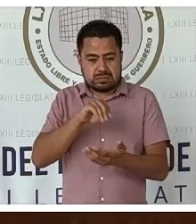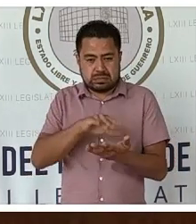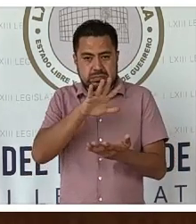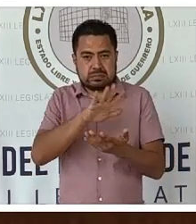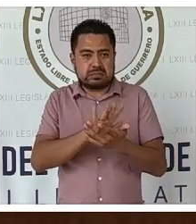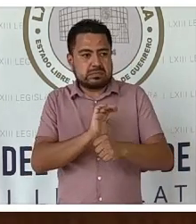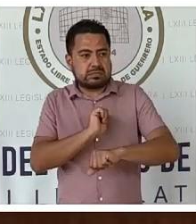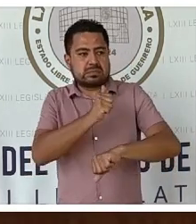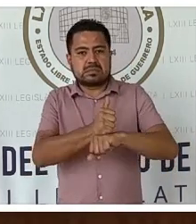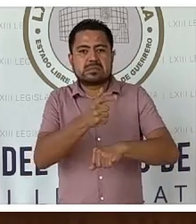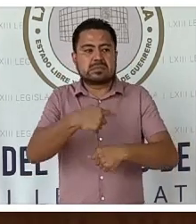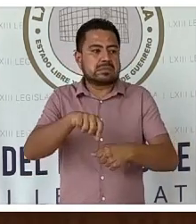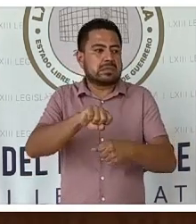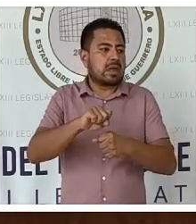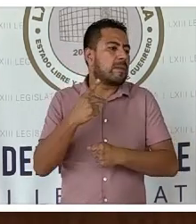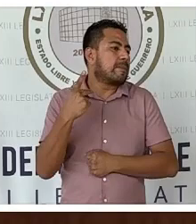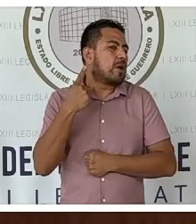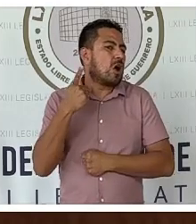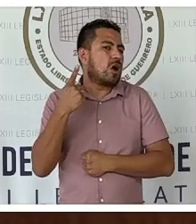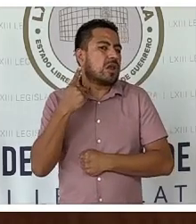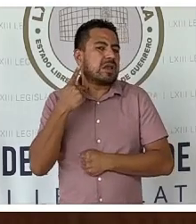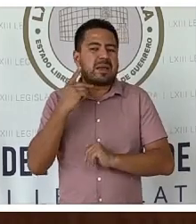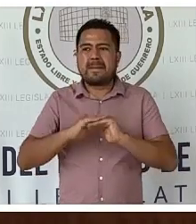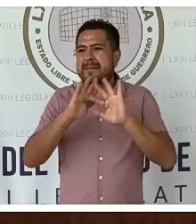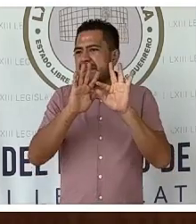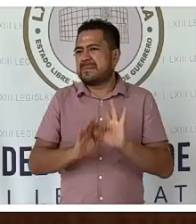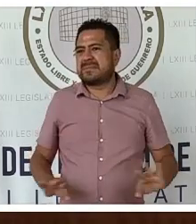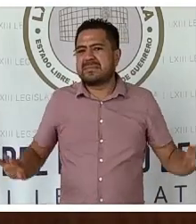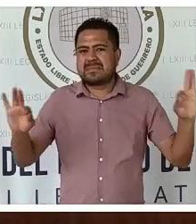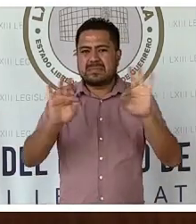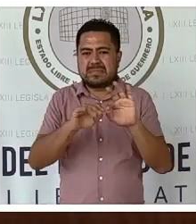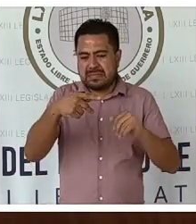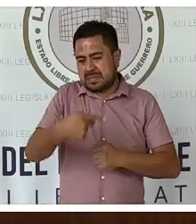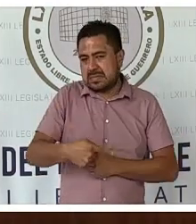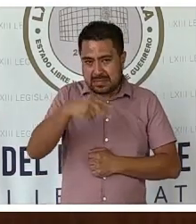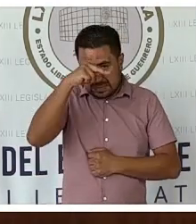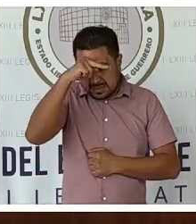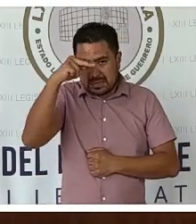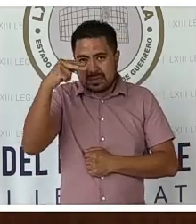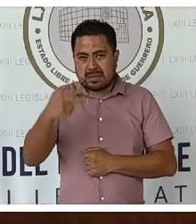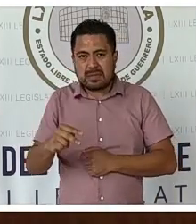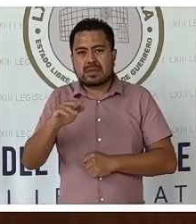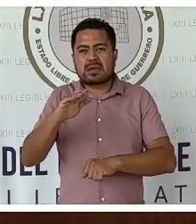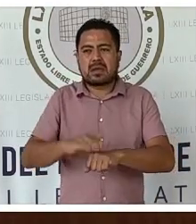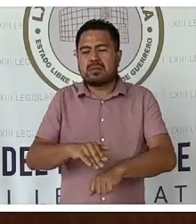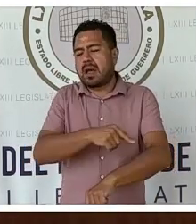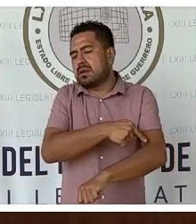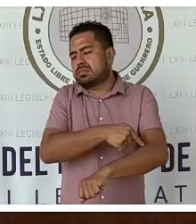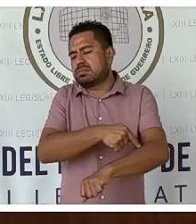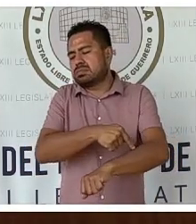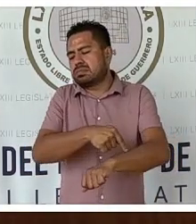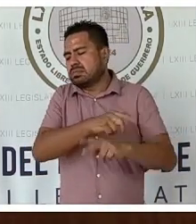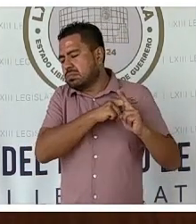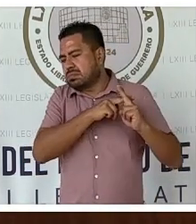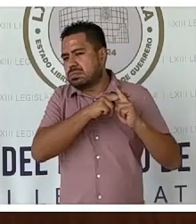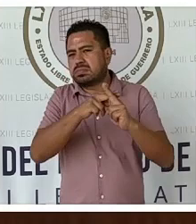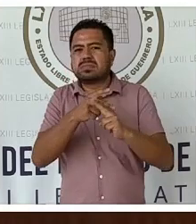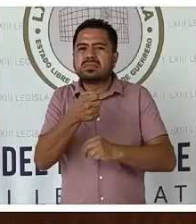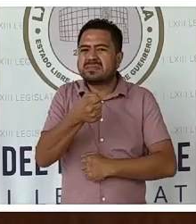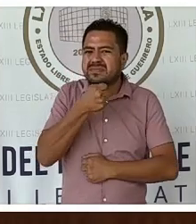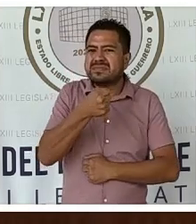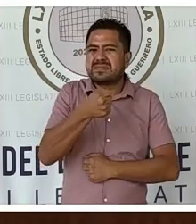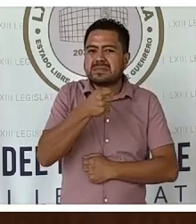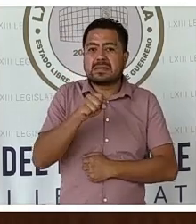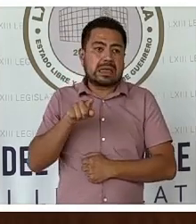un semanario político importante de México. Durante su larga trayectoria como periodista,